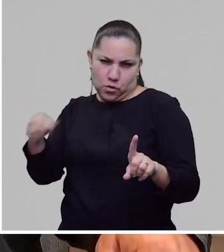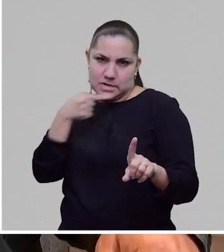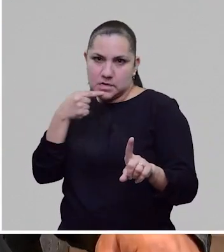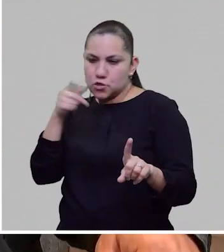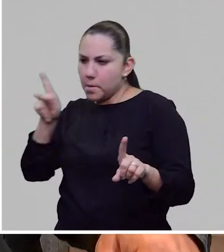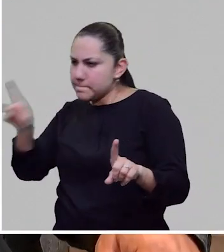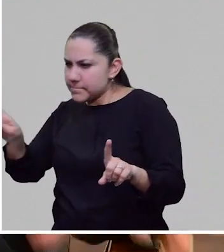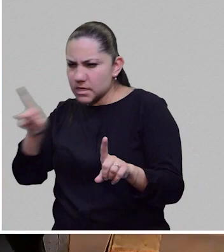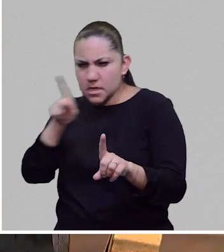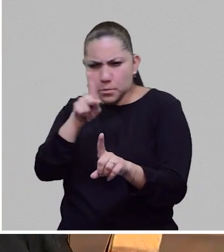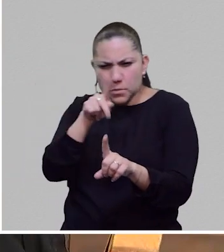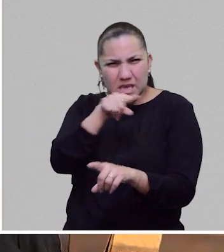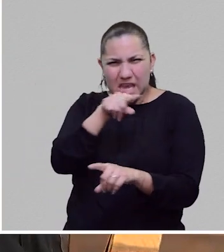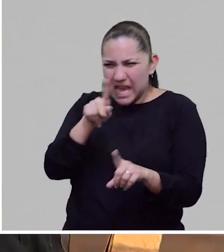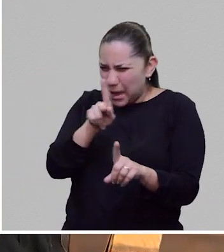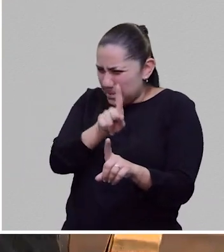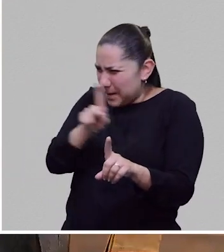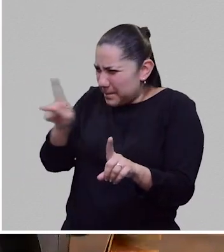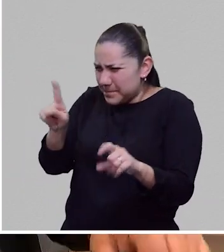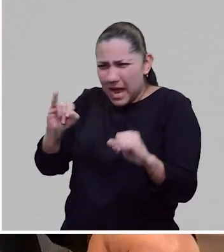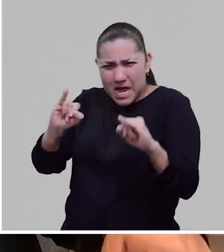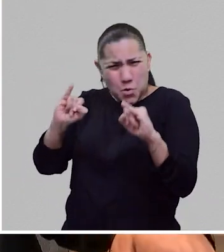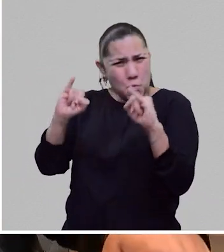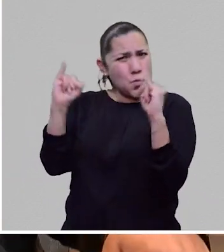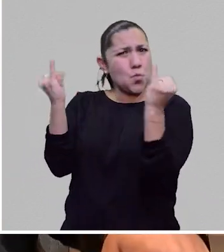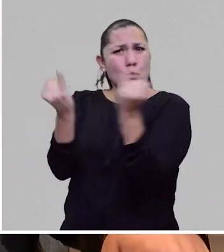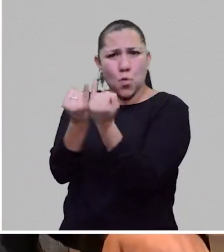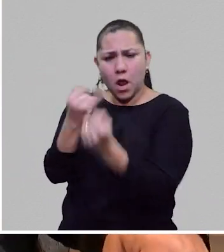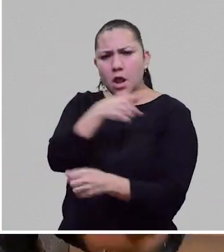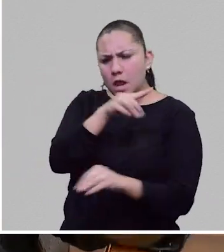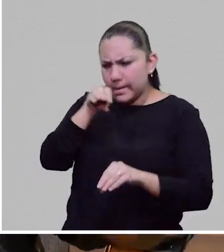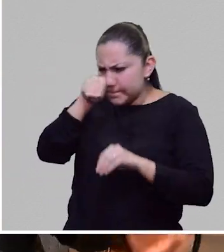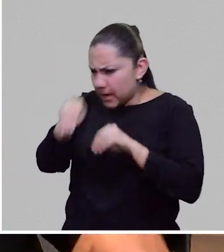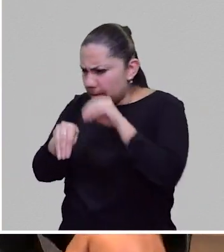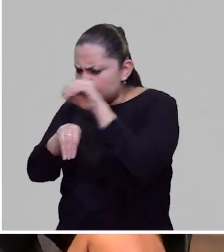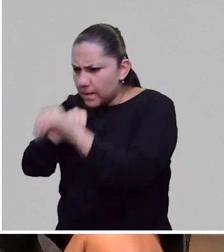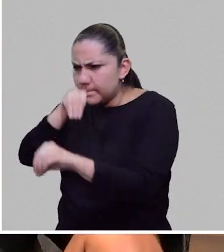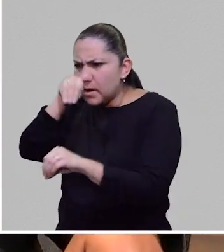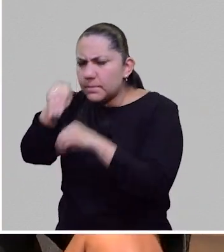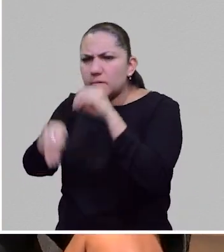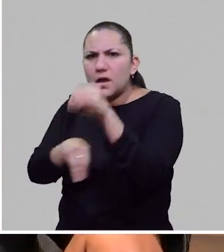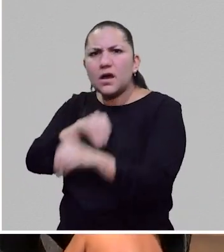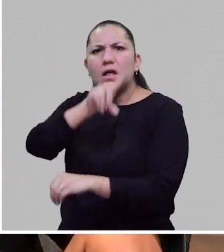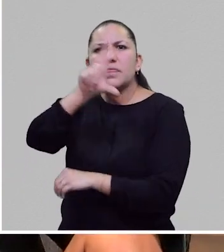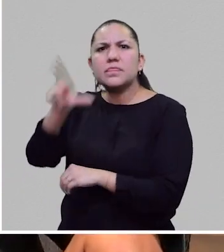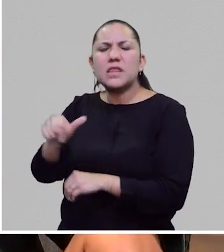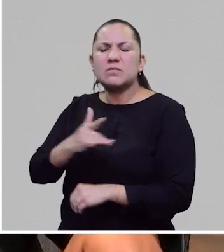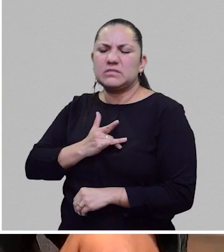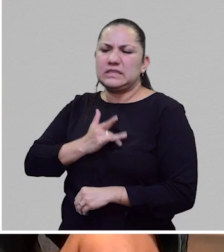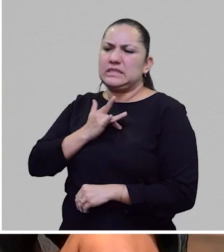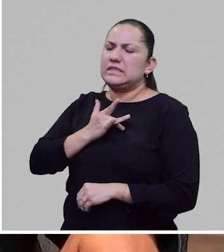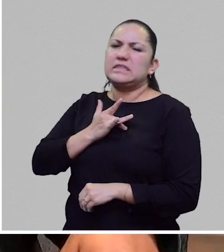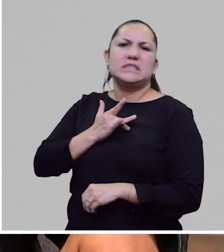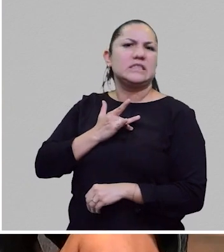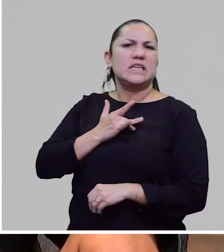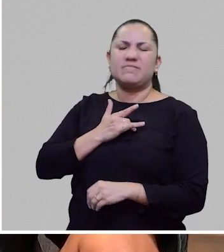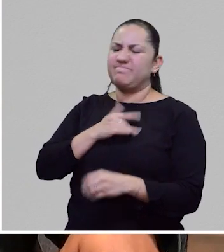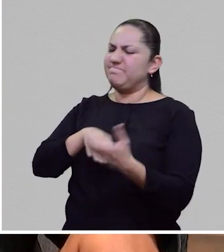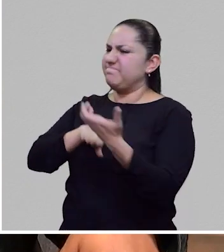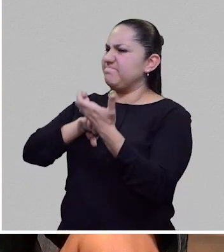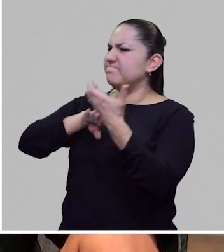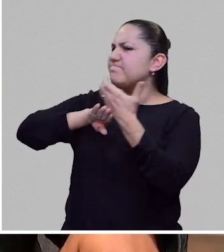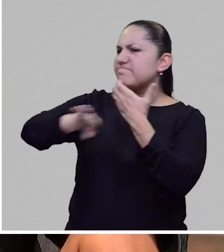perfecto que aborrece de él y lo corre, o sea, reniega de su creación siguiendo el mito de Frankenstein,